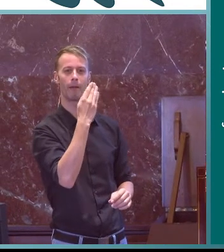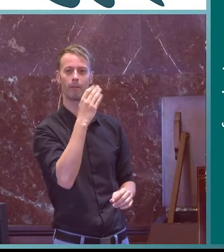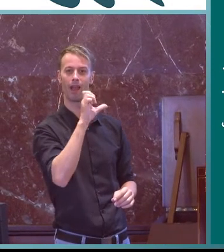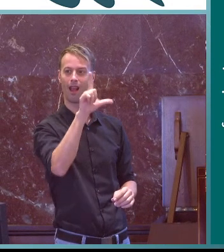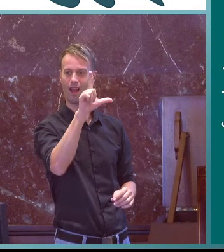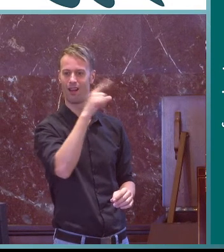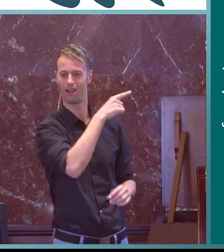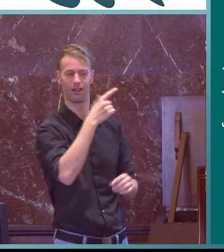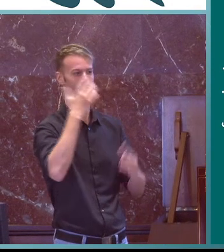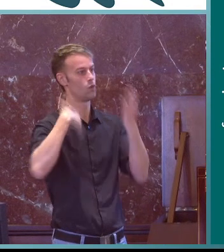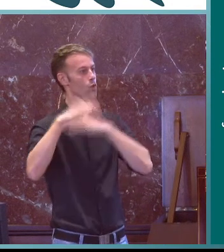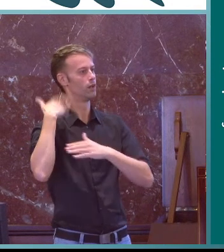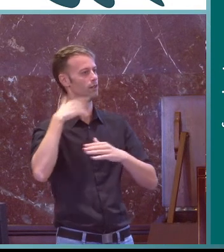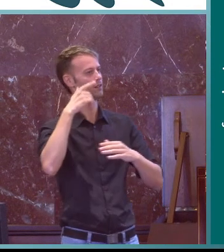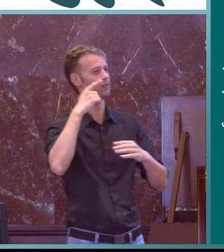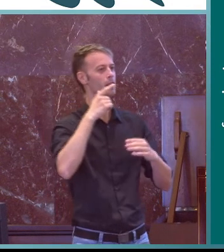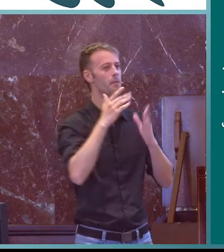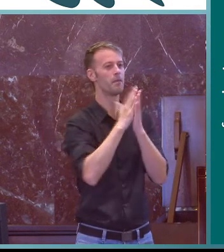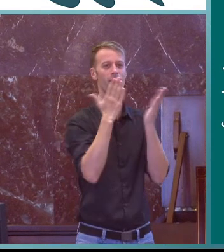no sé si conocéis la torre de Babel